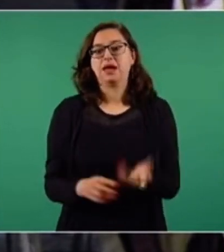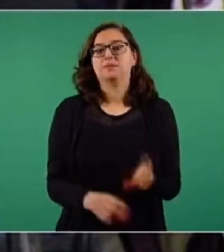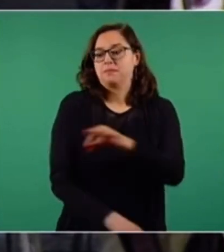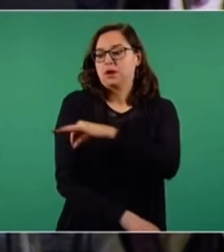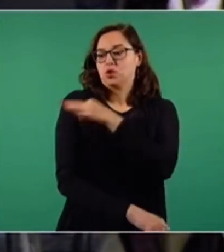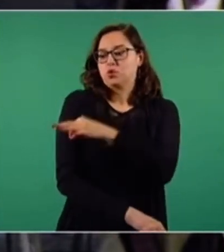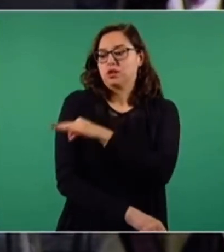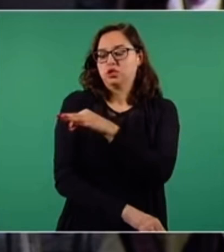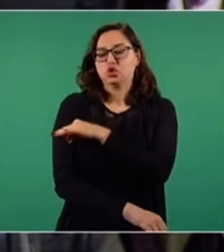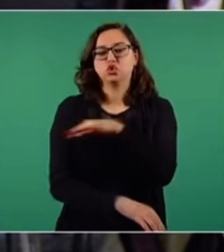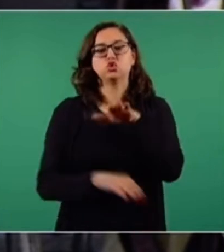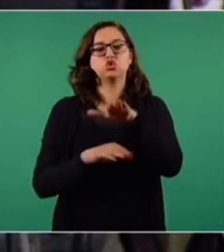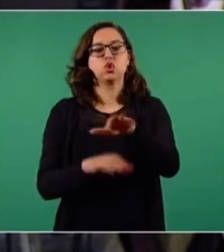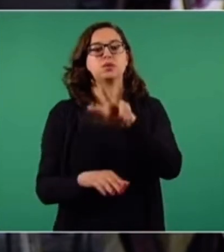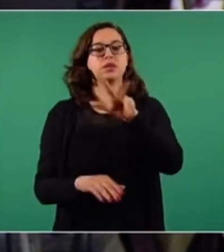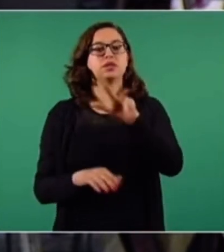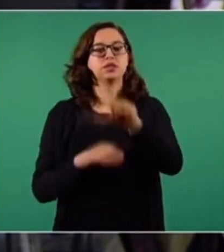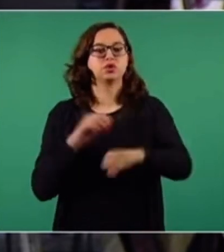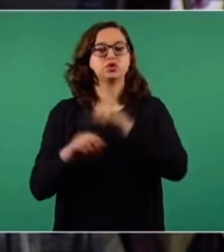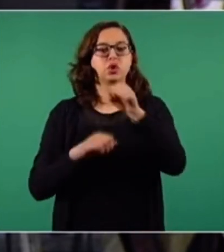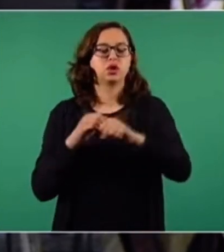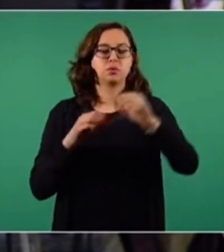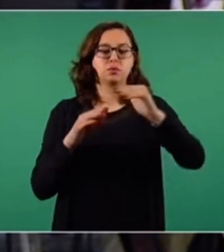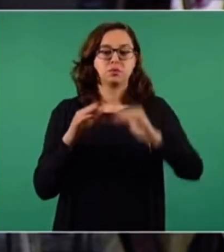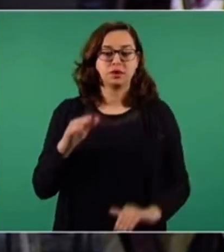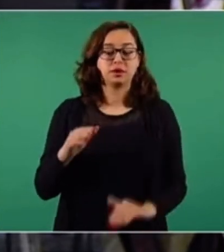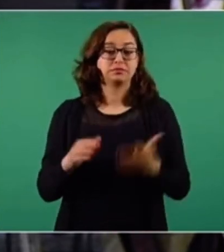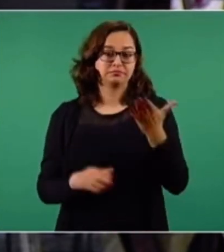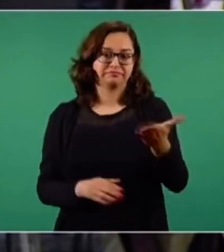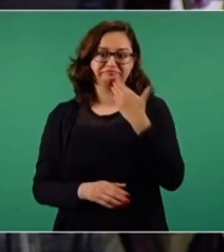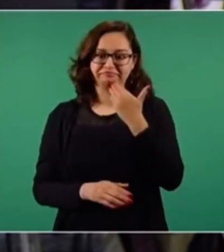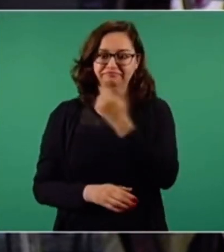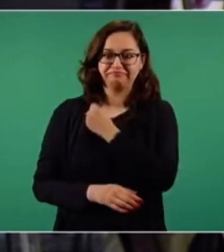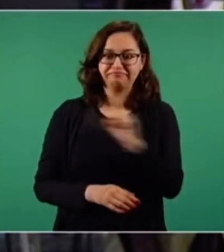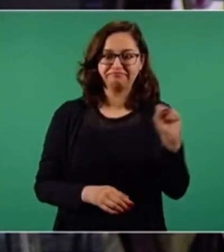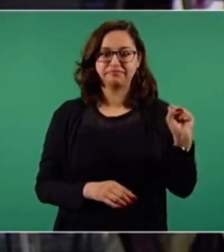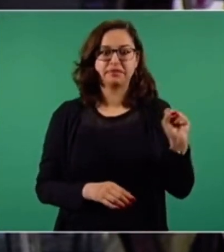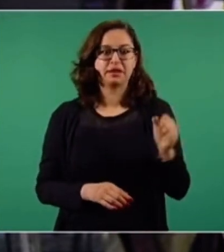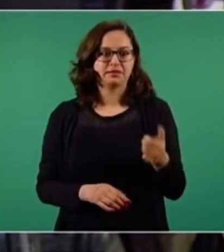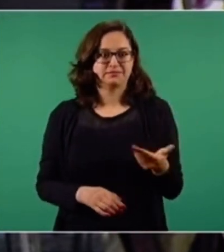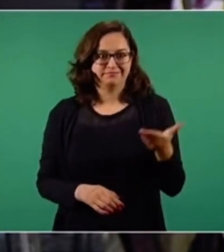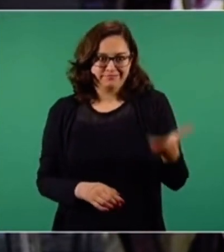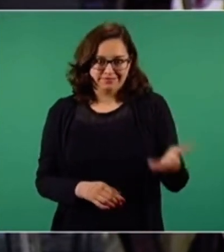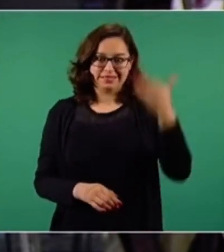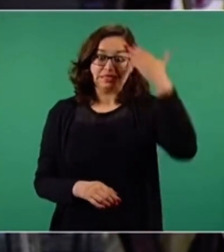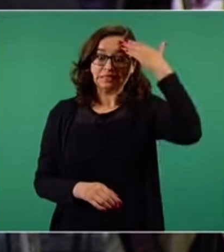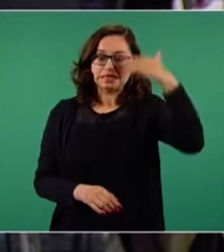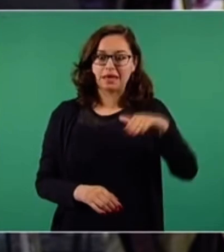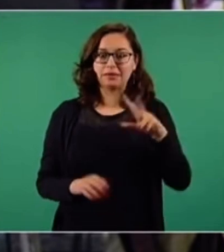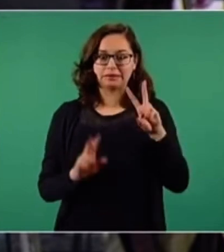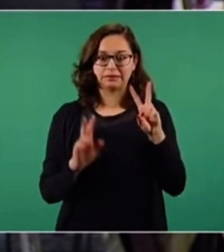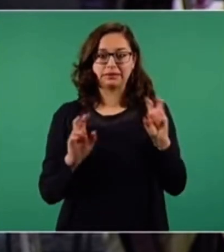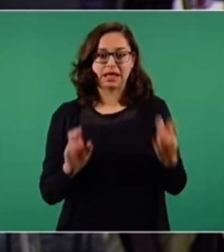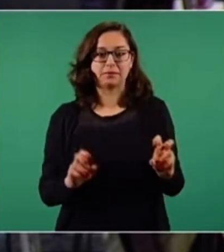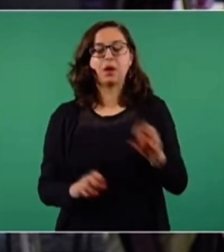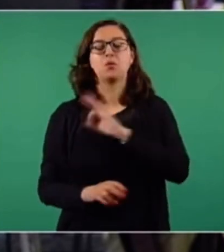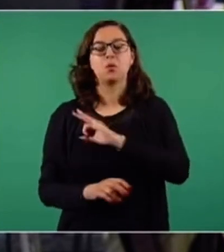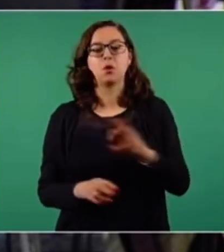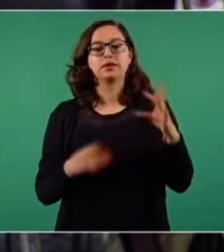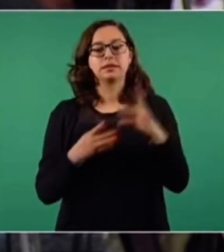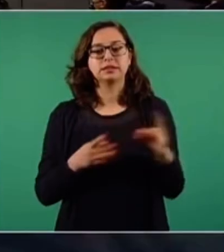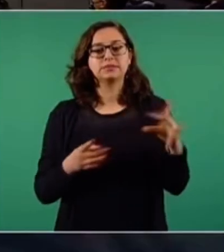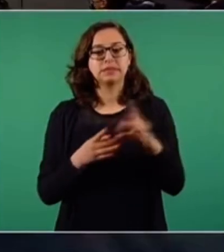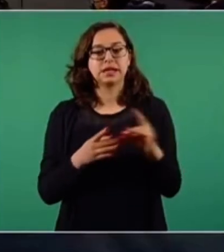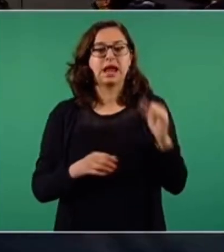la OMS, lo tenemos aquí en México, aprovechar ese tema. Si nos puede comentar de inicio,